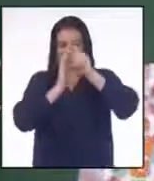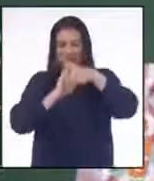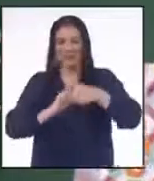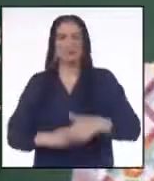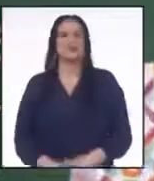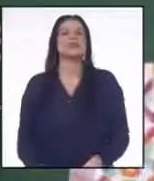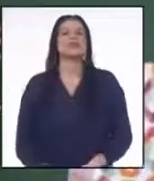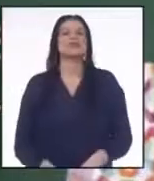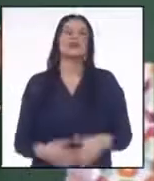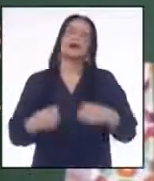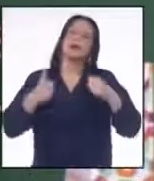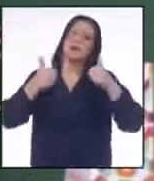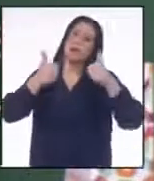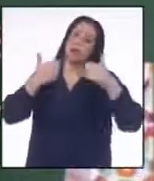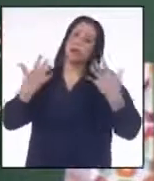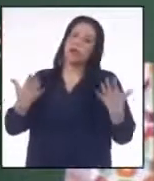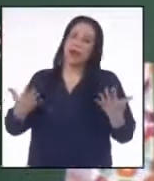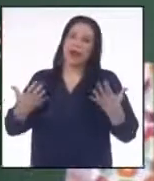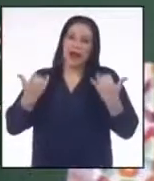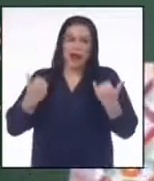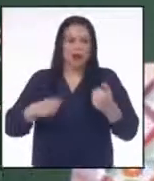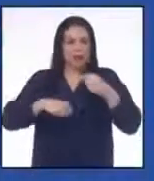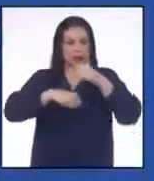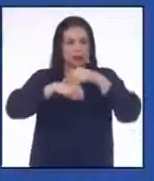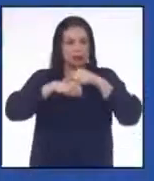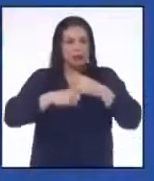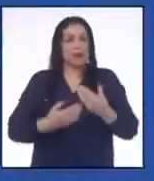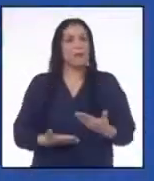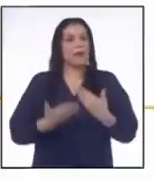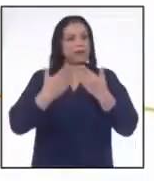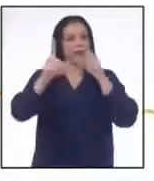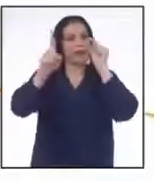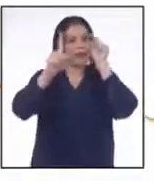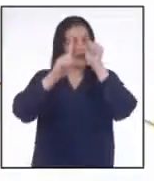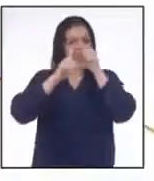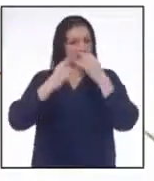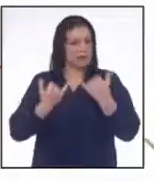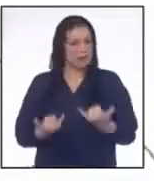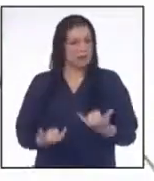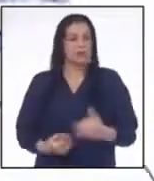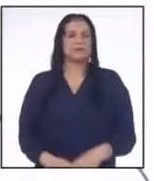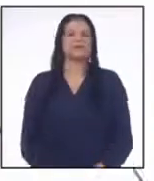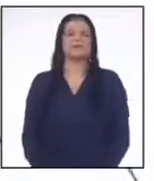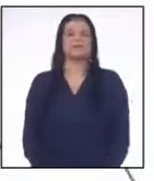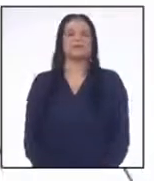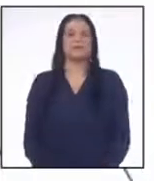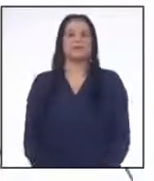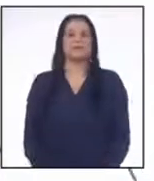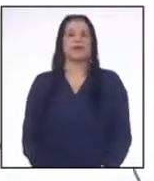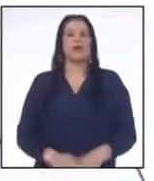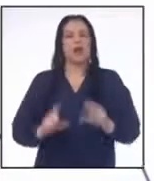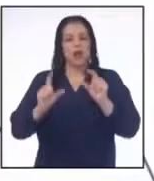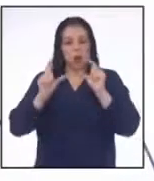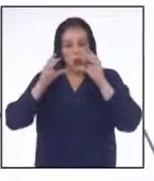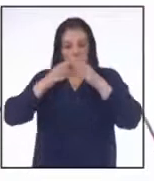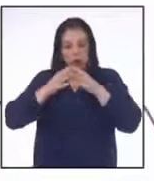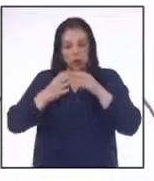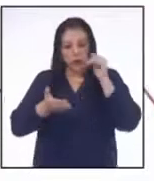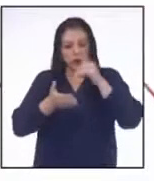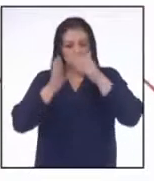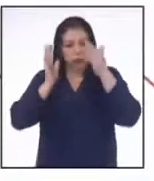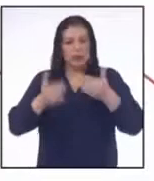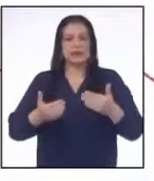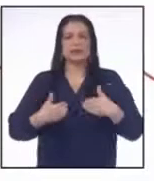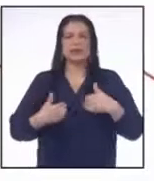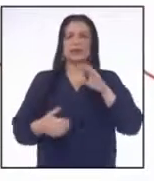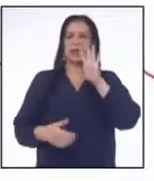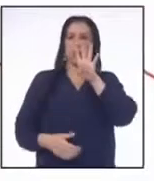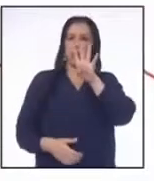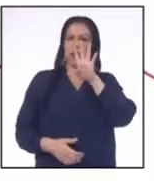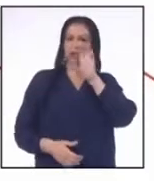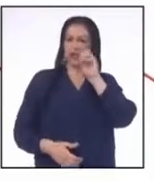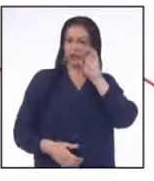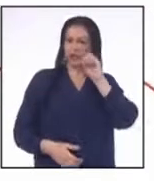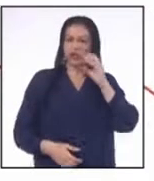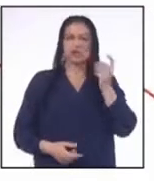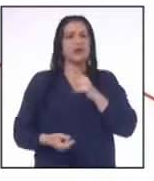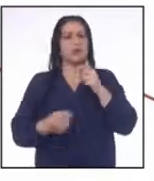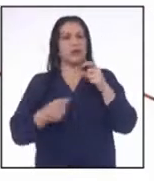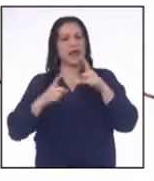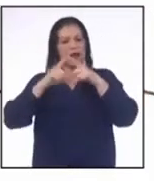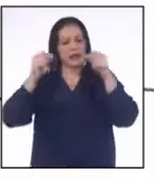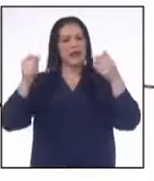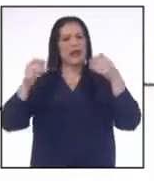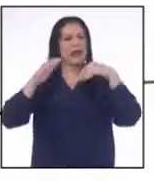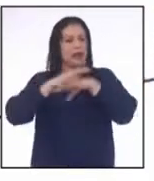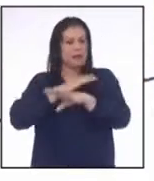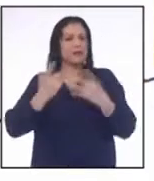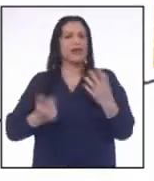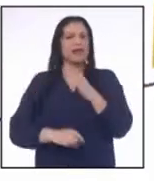Muy bien chicas y chicos Es hora de plantear el reto Un grupo de estudiantes tiene 400 soles Para comprar entradas al